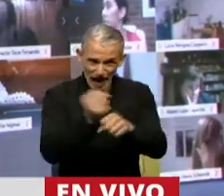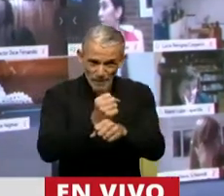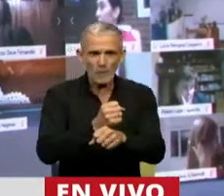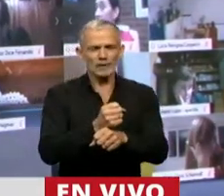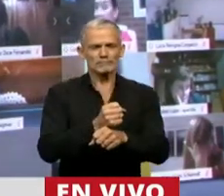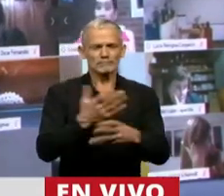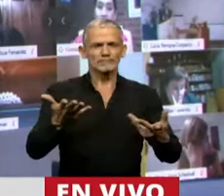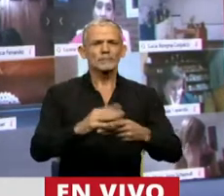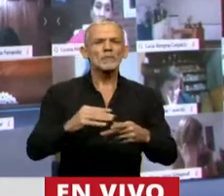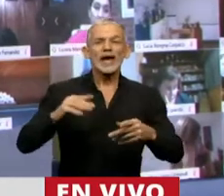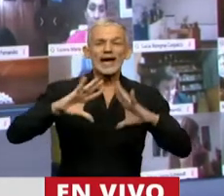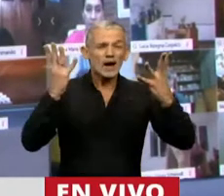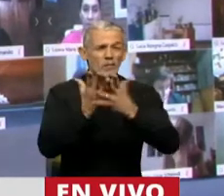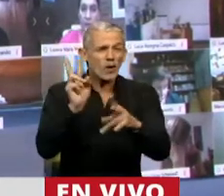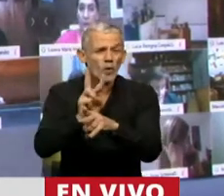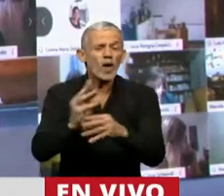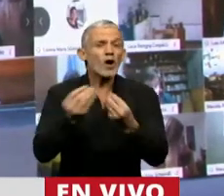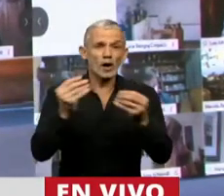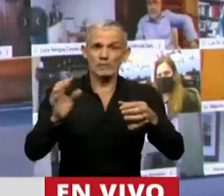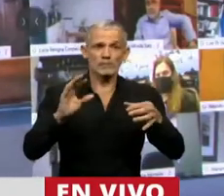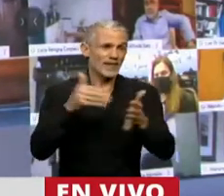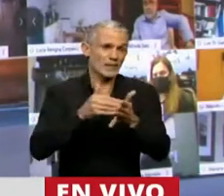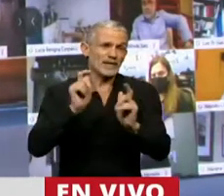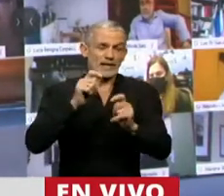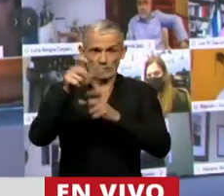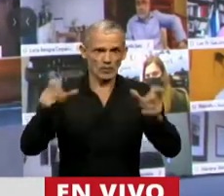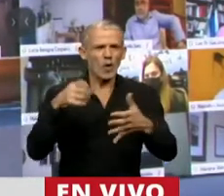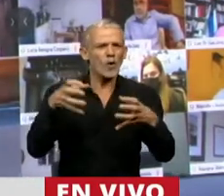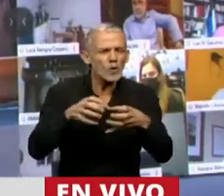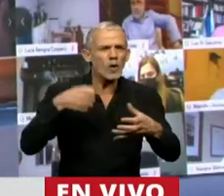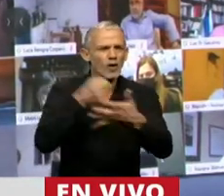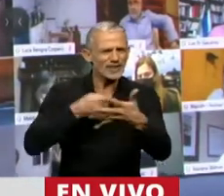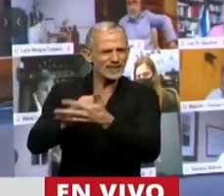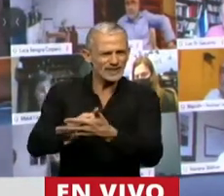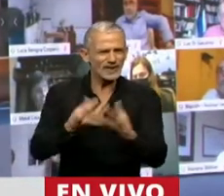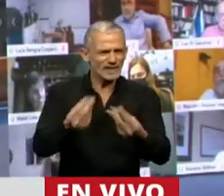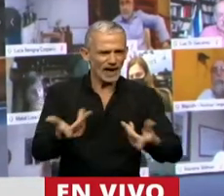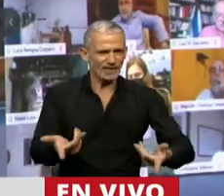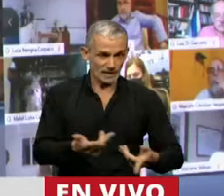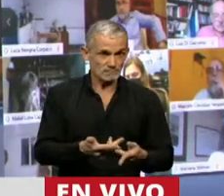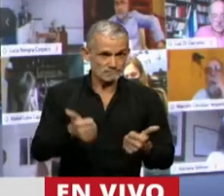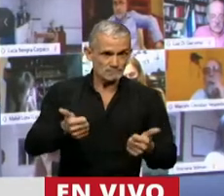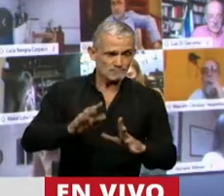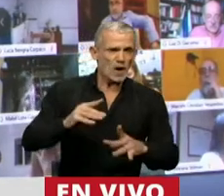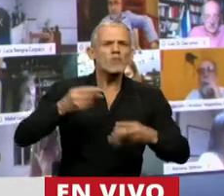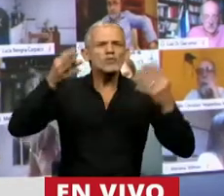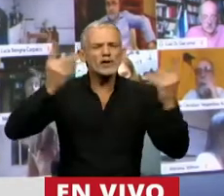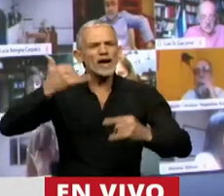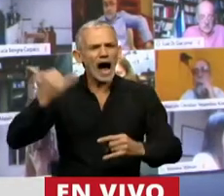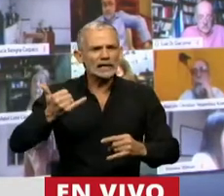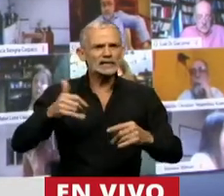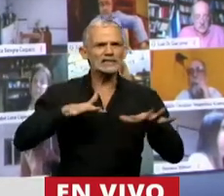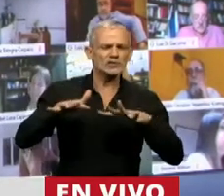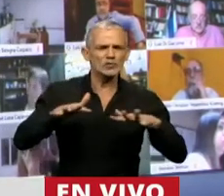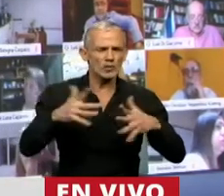La salud medioambiental también depende de sus defensoras y de sus defensores y a menudo se encuentran en una